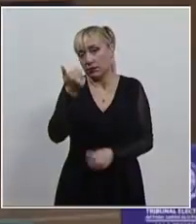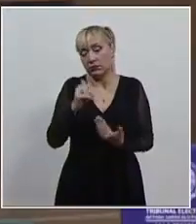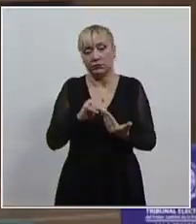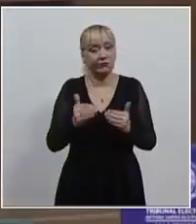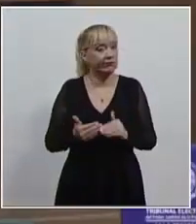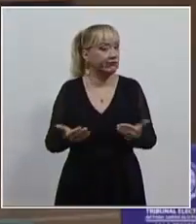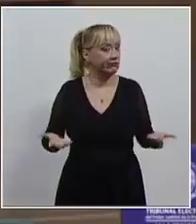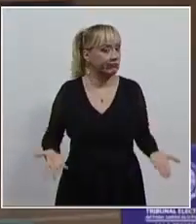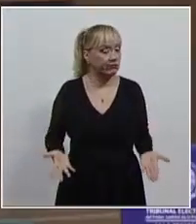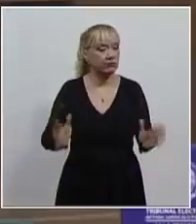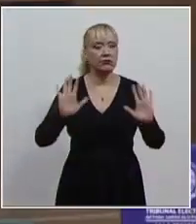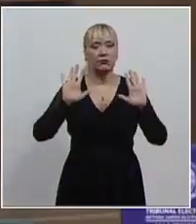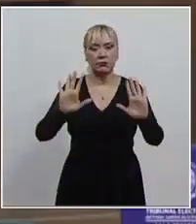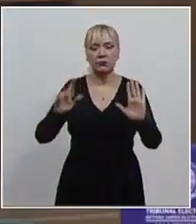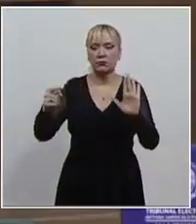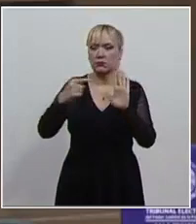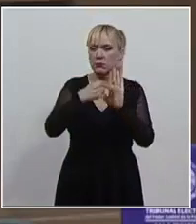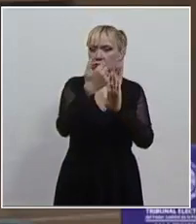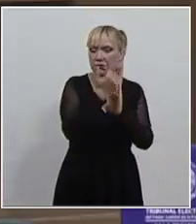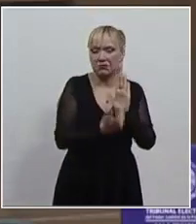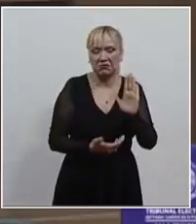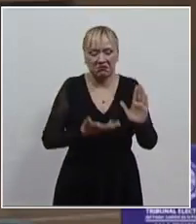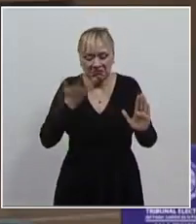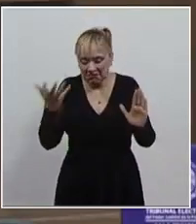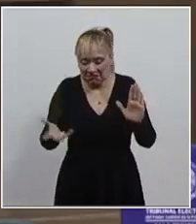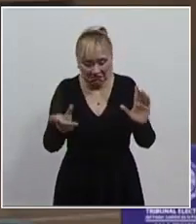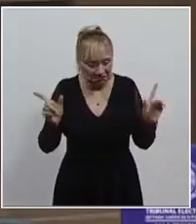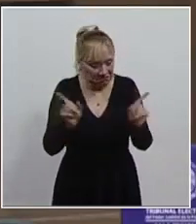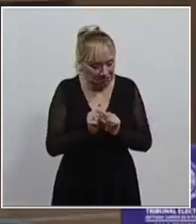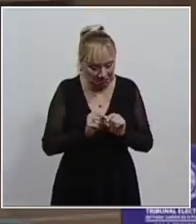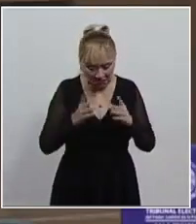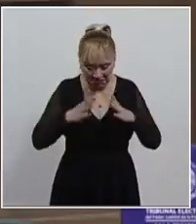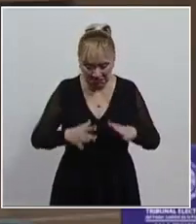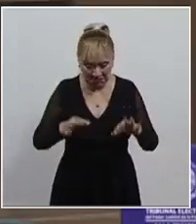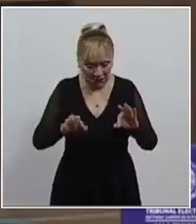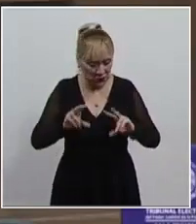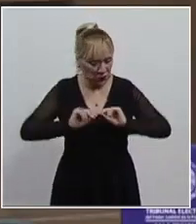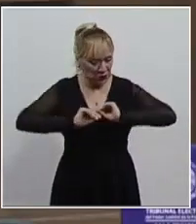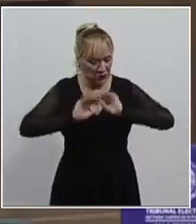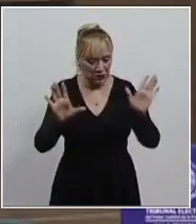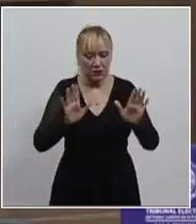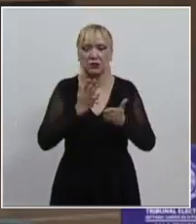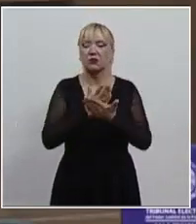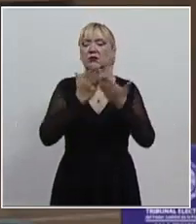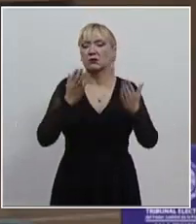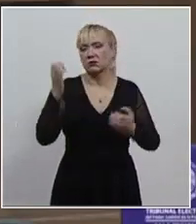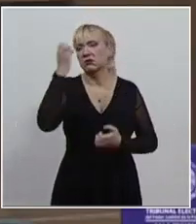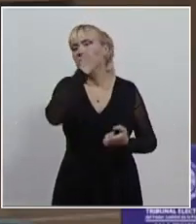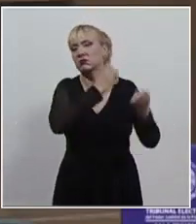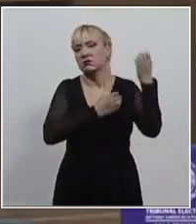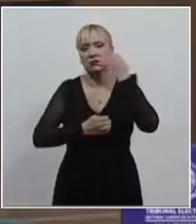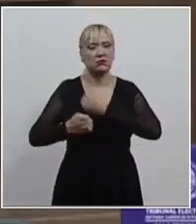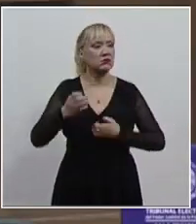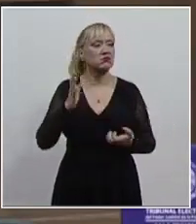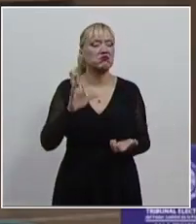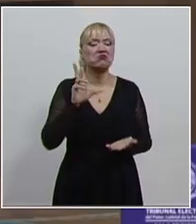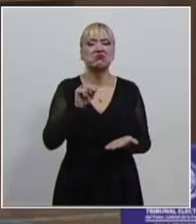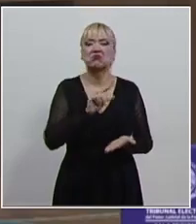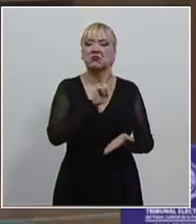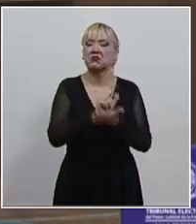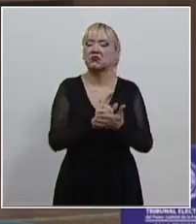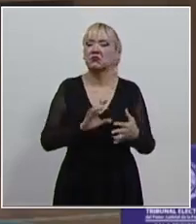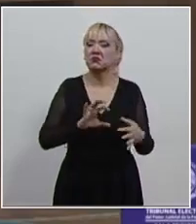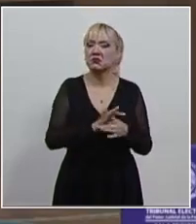Por su naturaleza destacadamente vaga, genérica e imprecisa, los argumentos de agravio bajo análisis carecen de la entidad jurídica suficiente